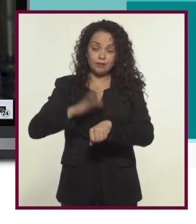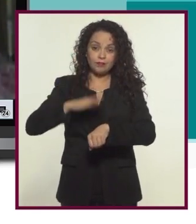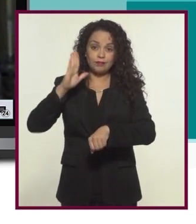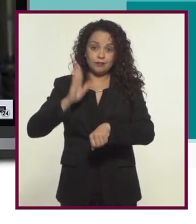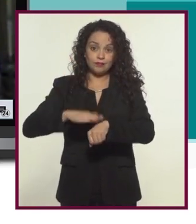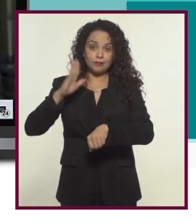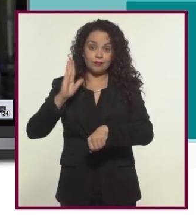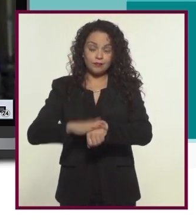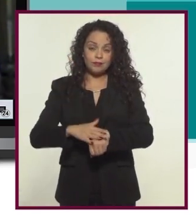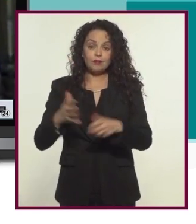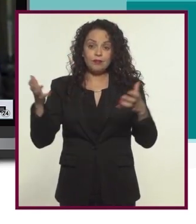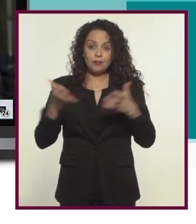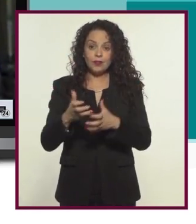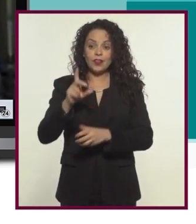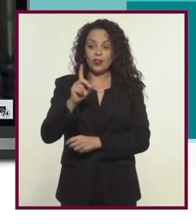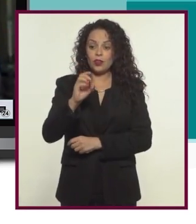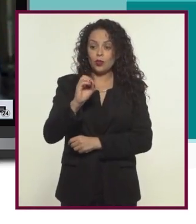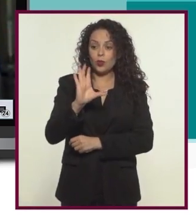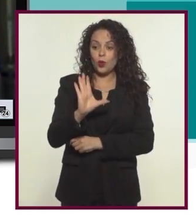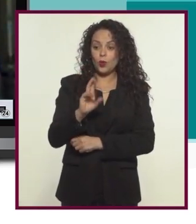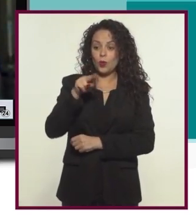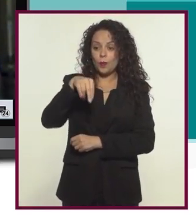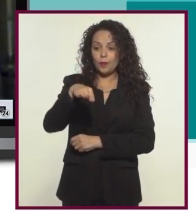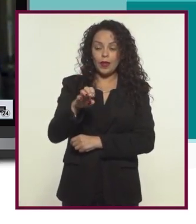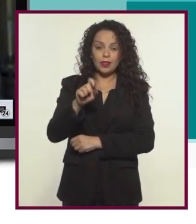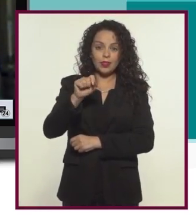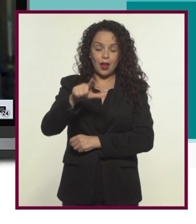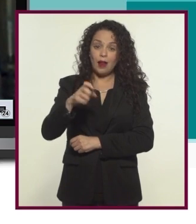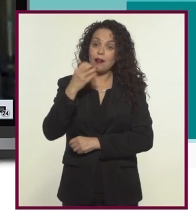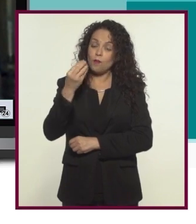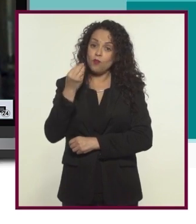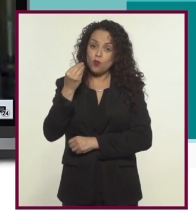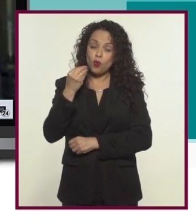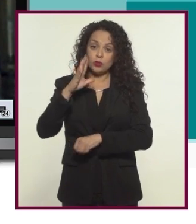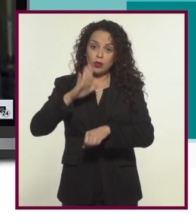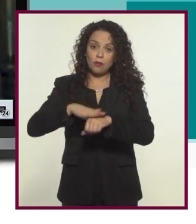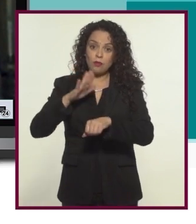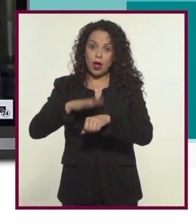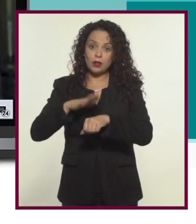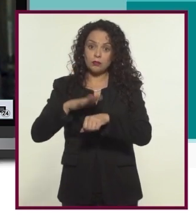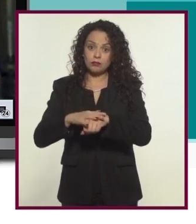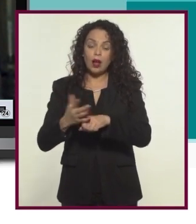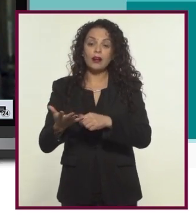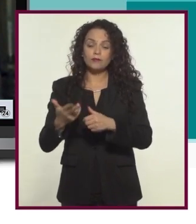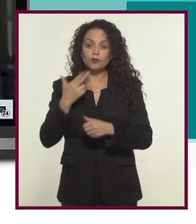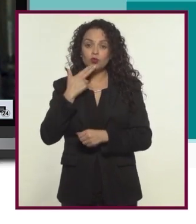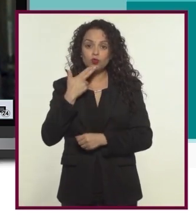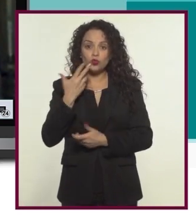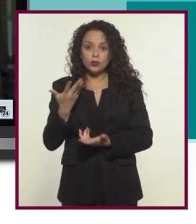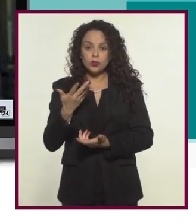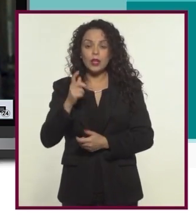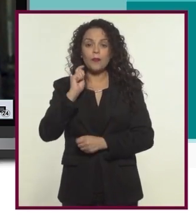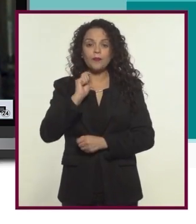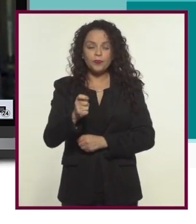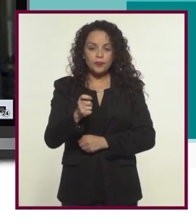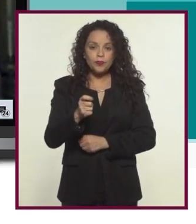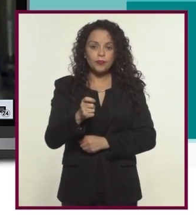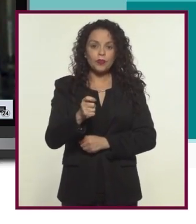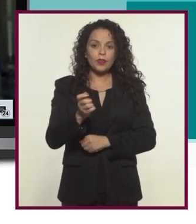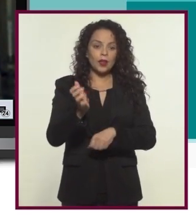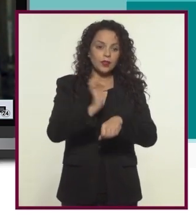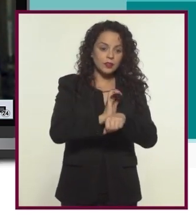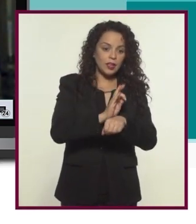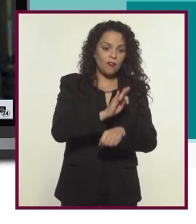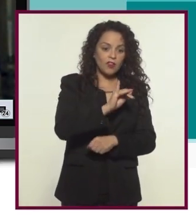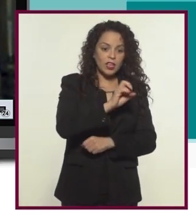mucho más que en el año anterior de producciones del documental y está ganando mucho espacio por ejemplo